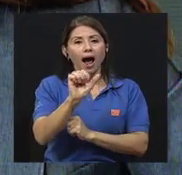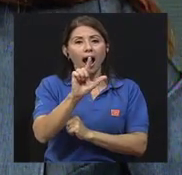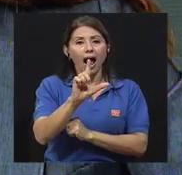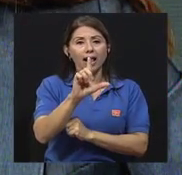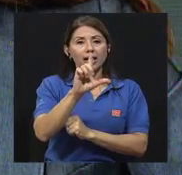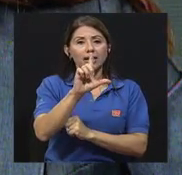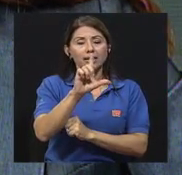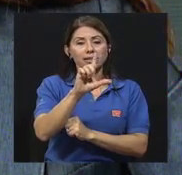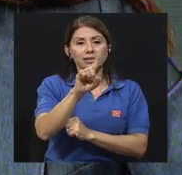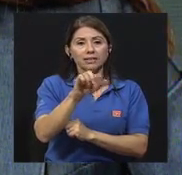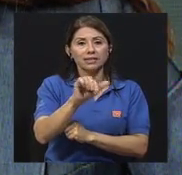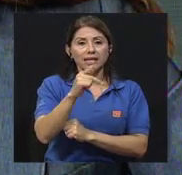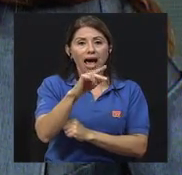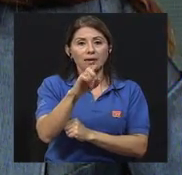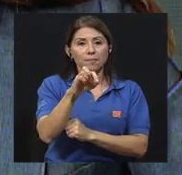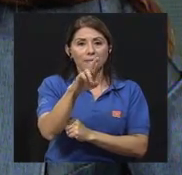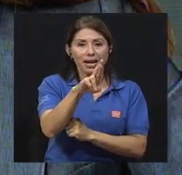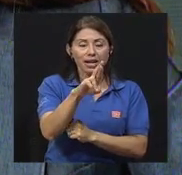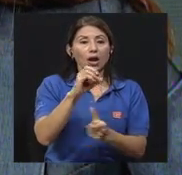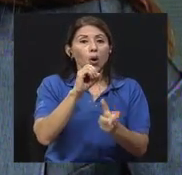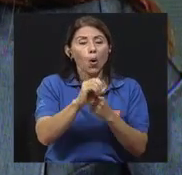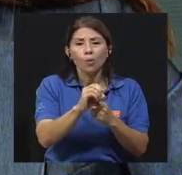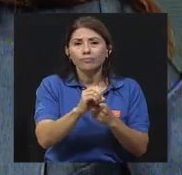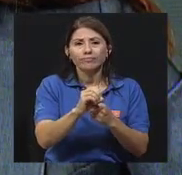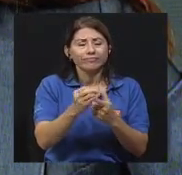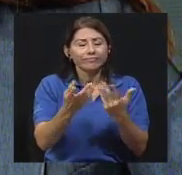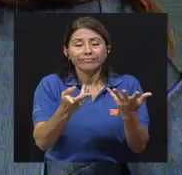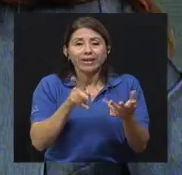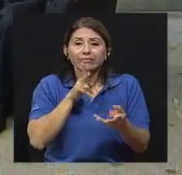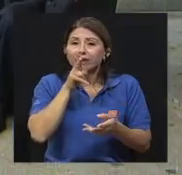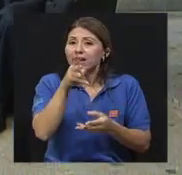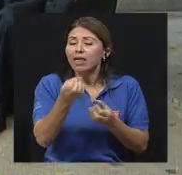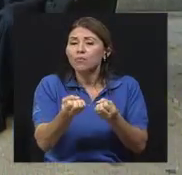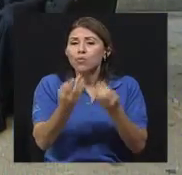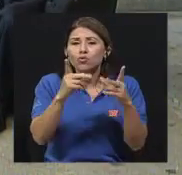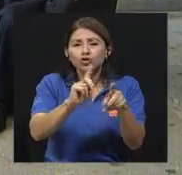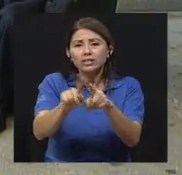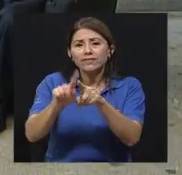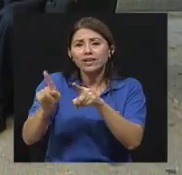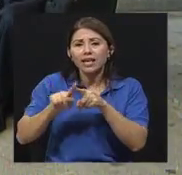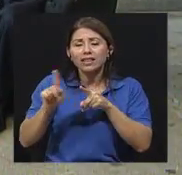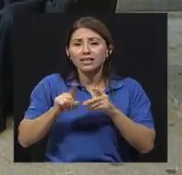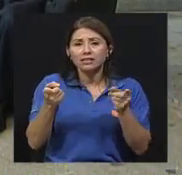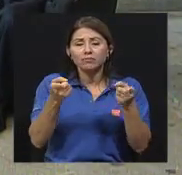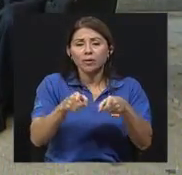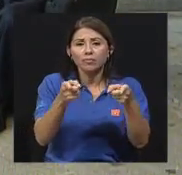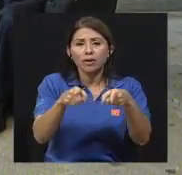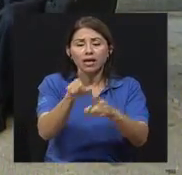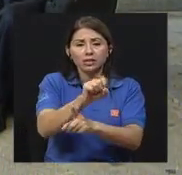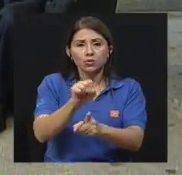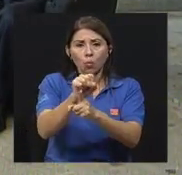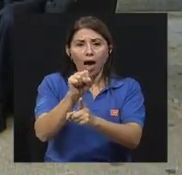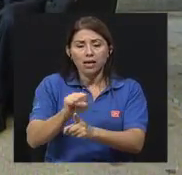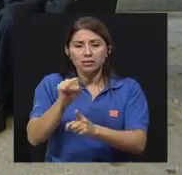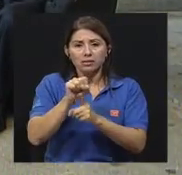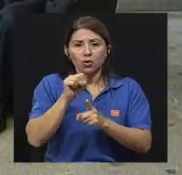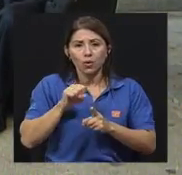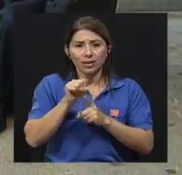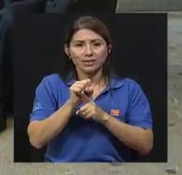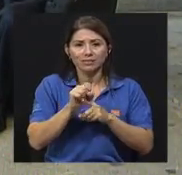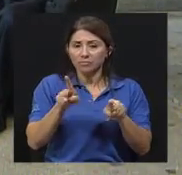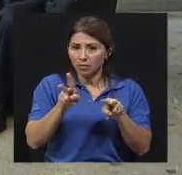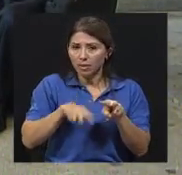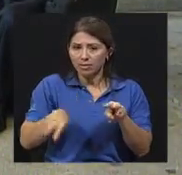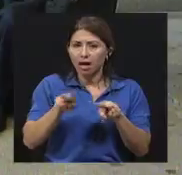se puede abordar muchísimos cuadros clínicos, ¿verdad? Esa es una de las ventajas. Con cada